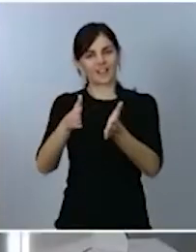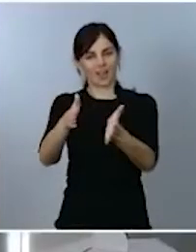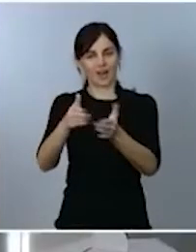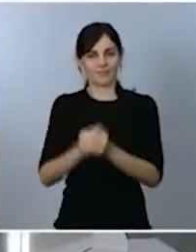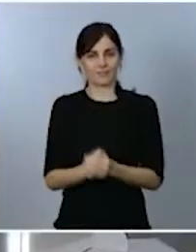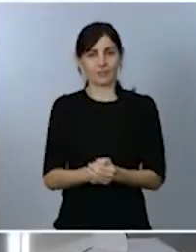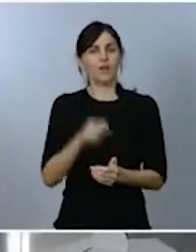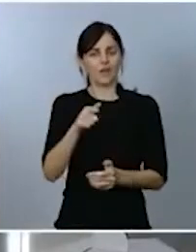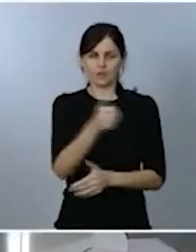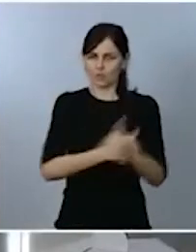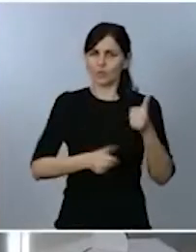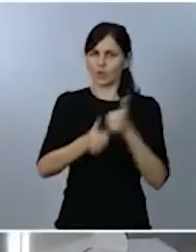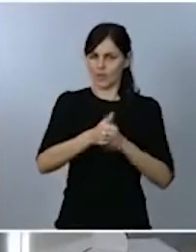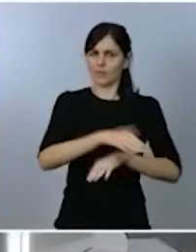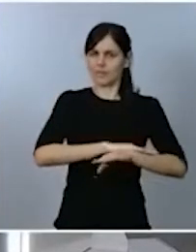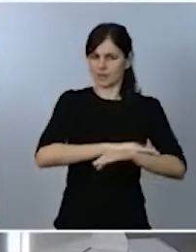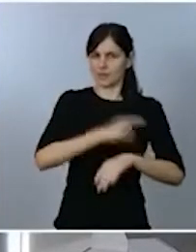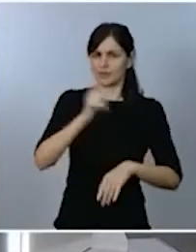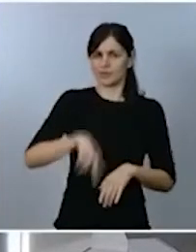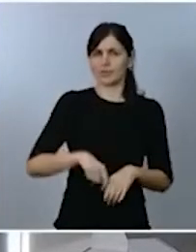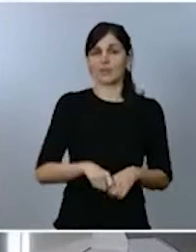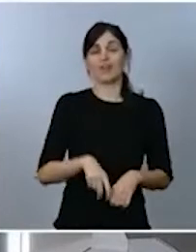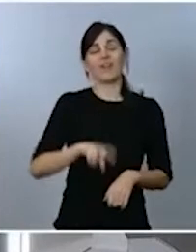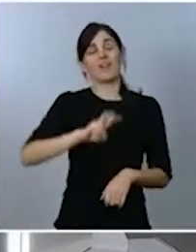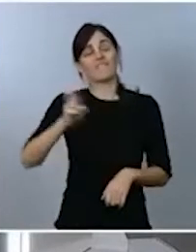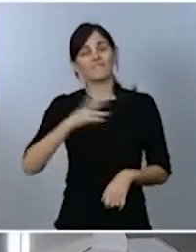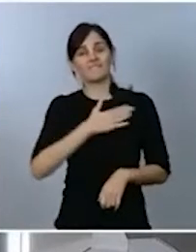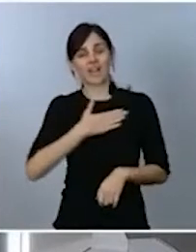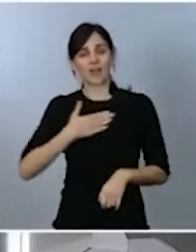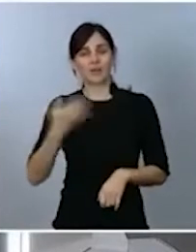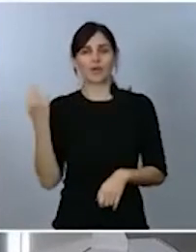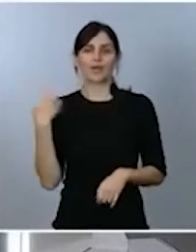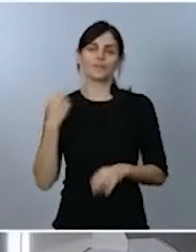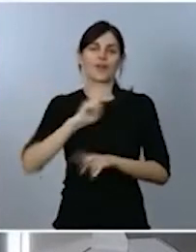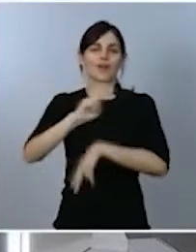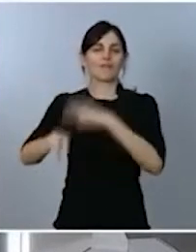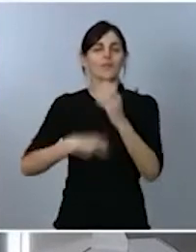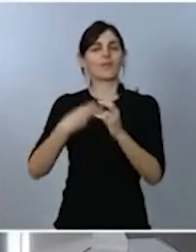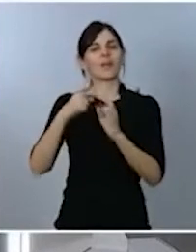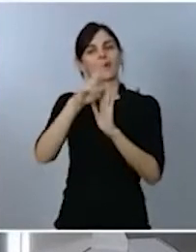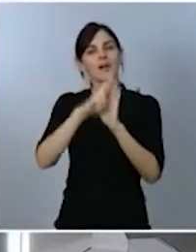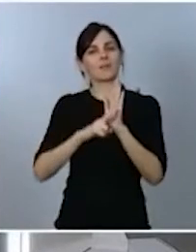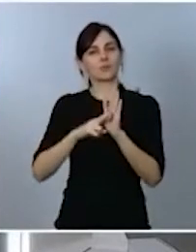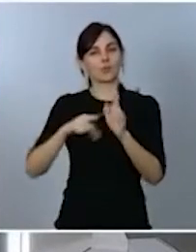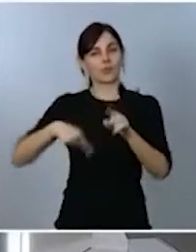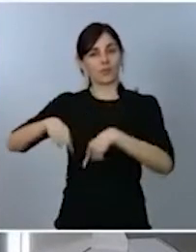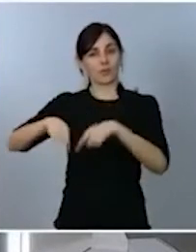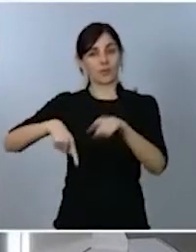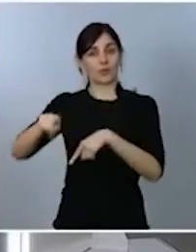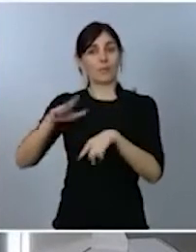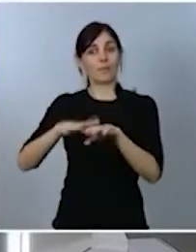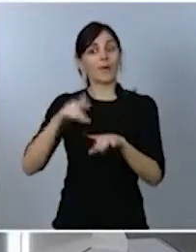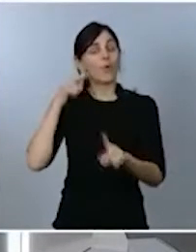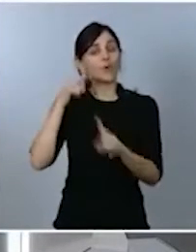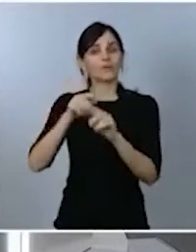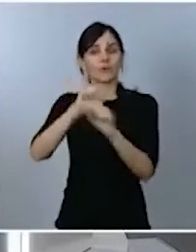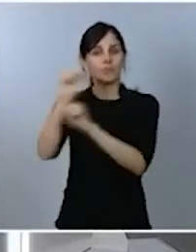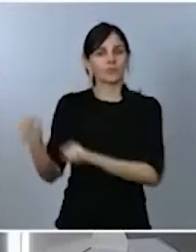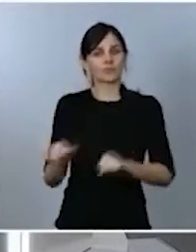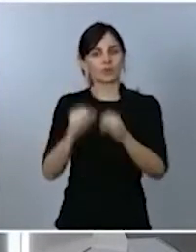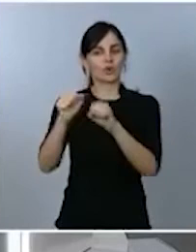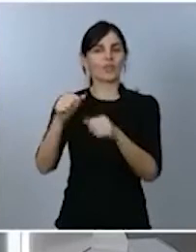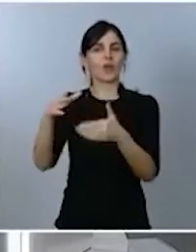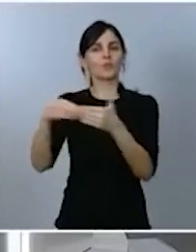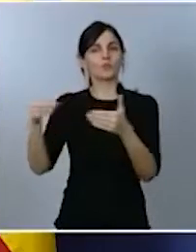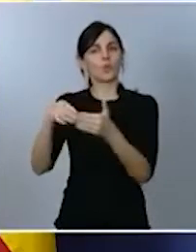Y en otra reforma del reglamento de circulación para la protección de los usuarios vulnerables a los que nos hemos referido en distintas ocasiones.